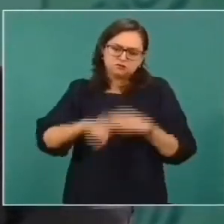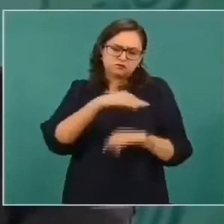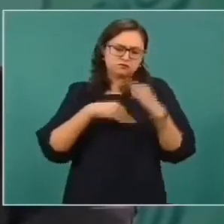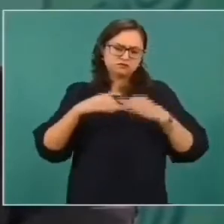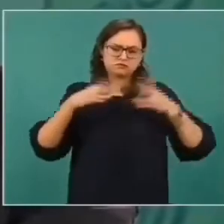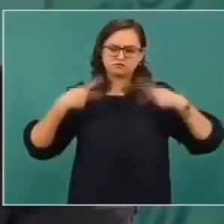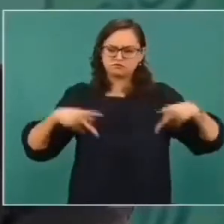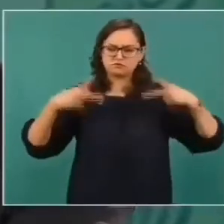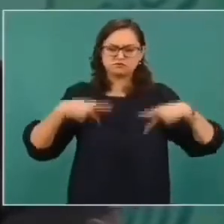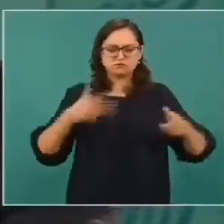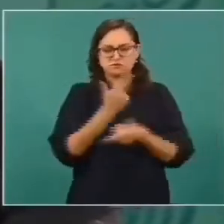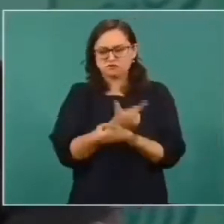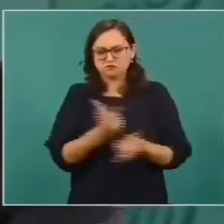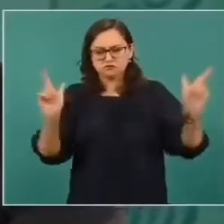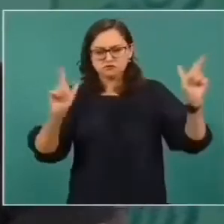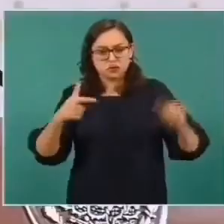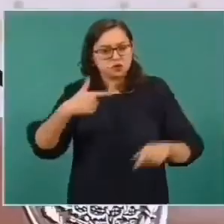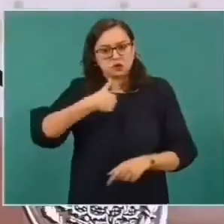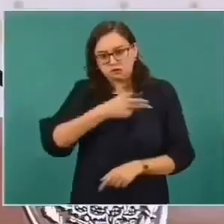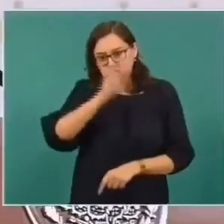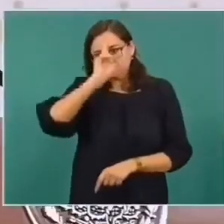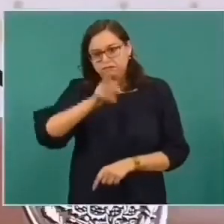prohibido prohibir.